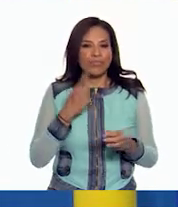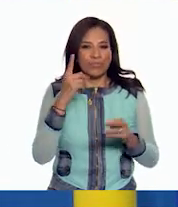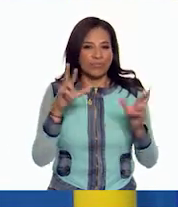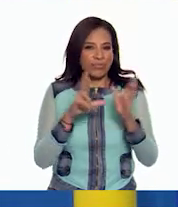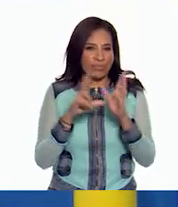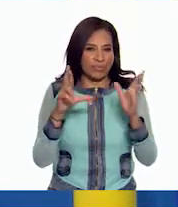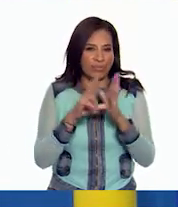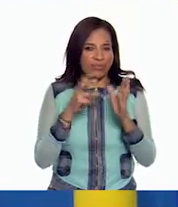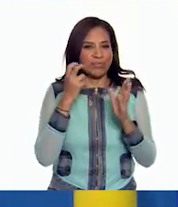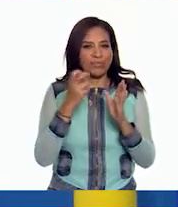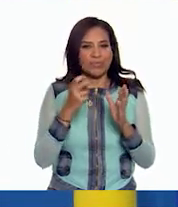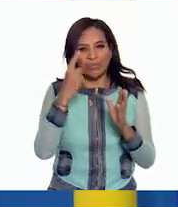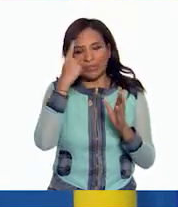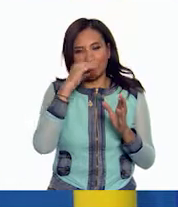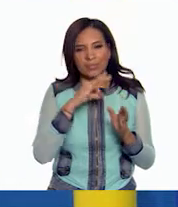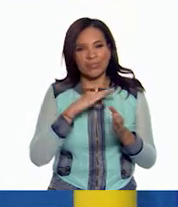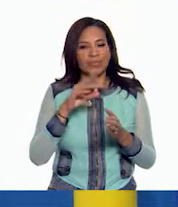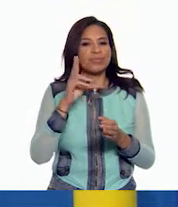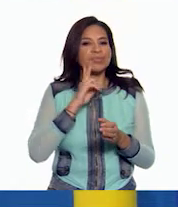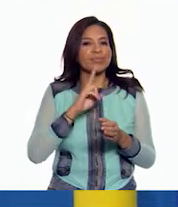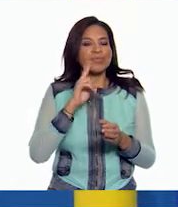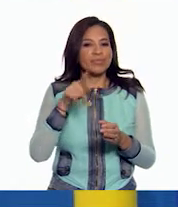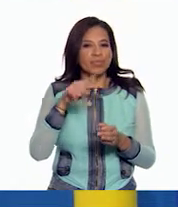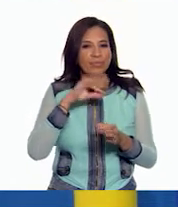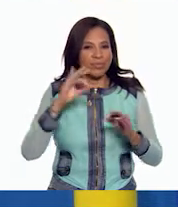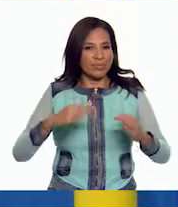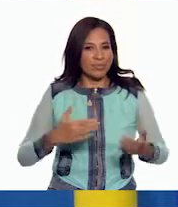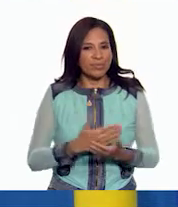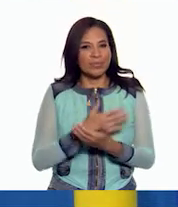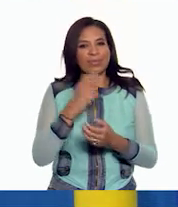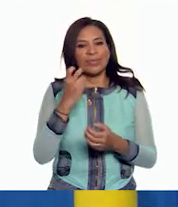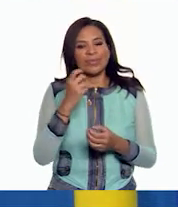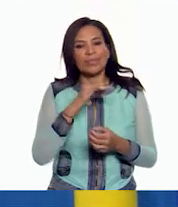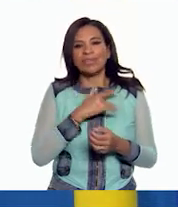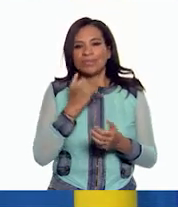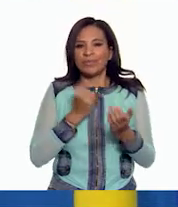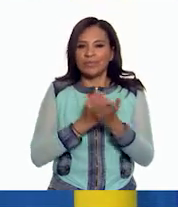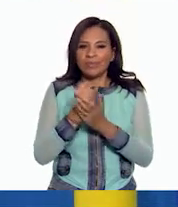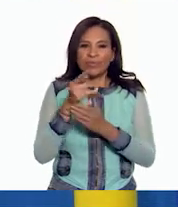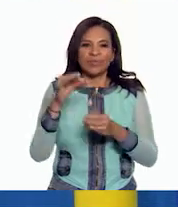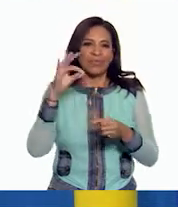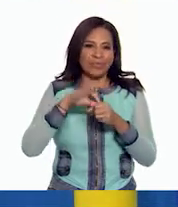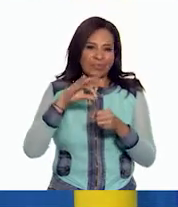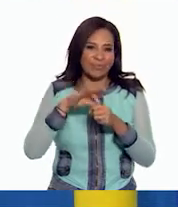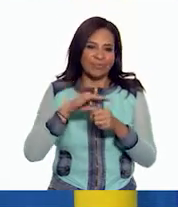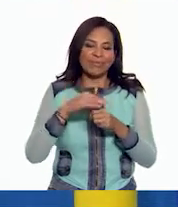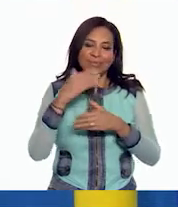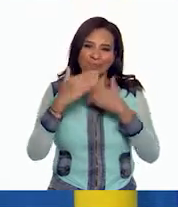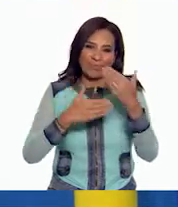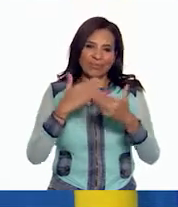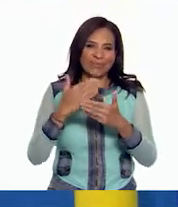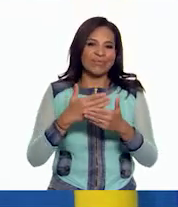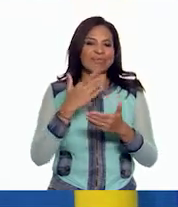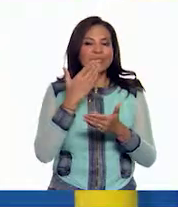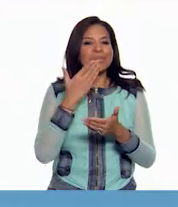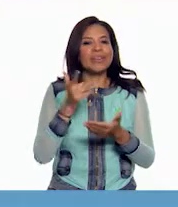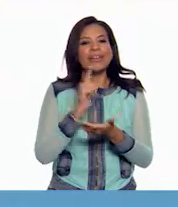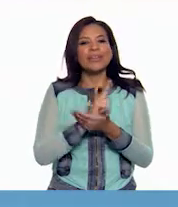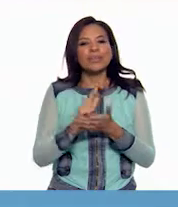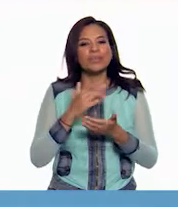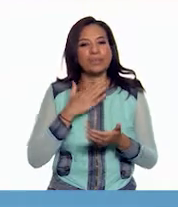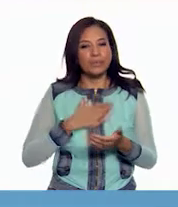identificación como esta para comprobar nuestra ciudadanía y así asegurar que las elecciones sean procesos limpios y justos.